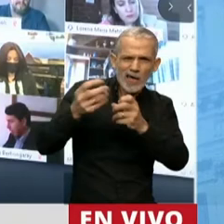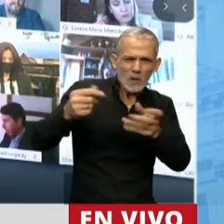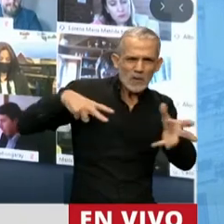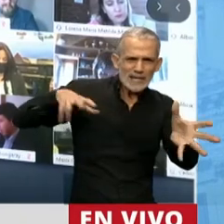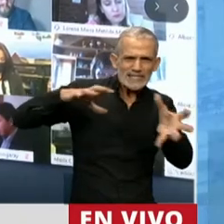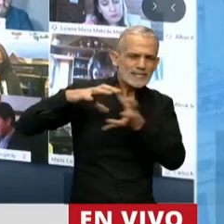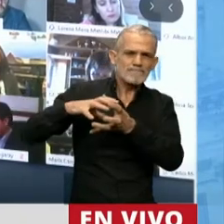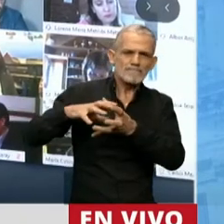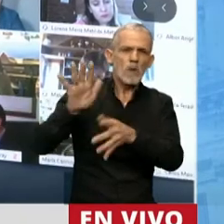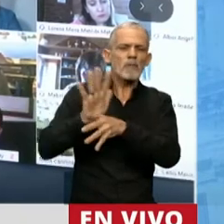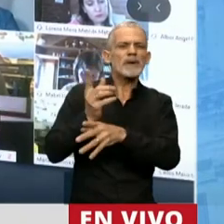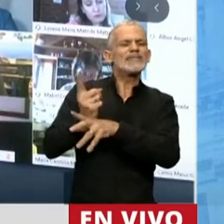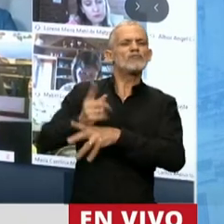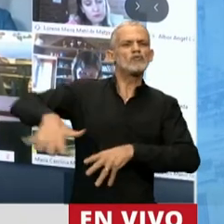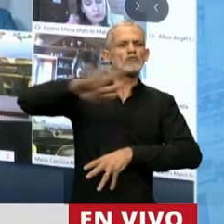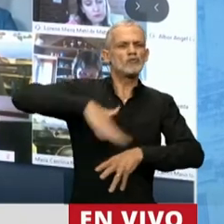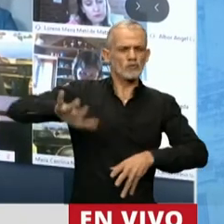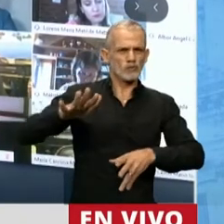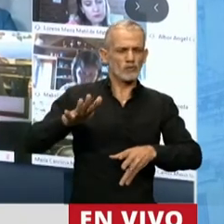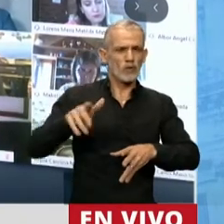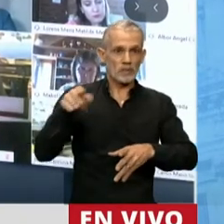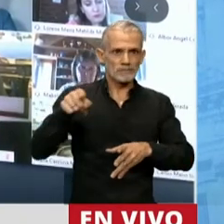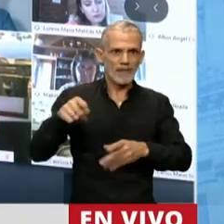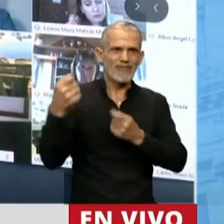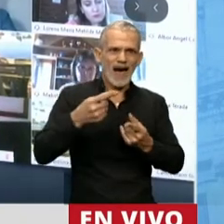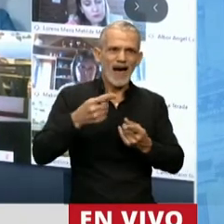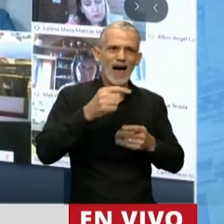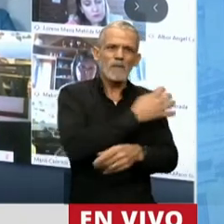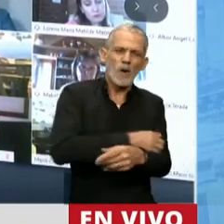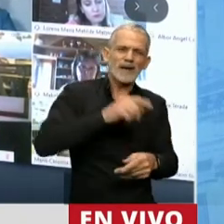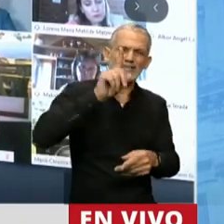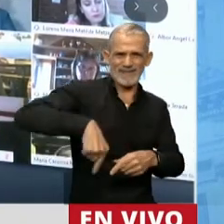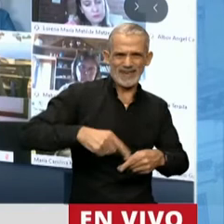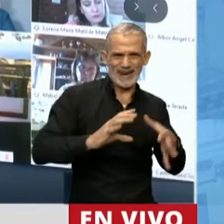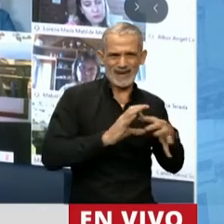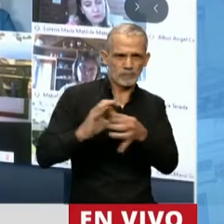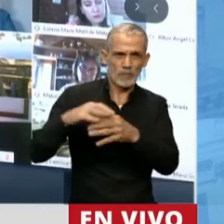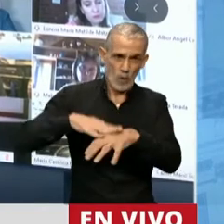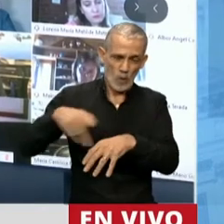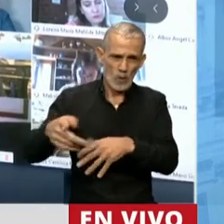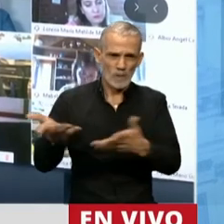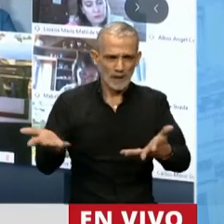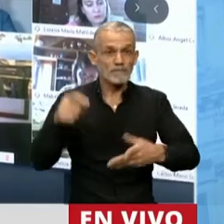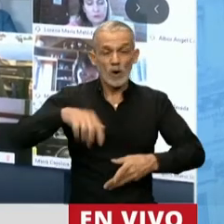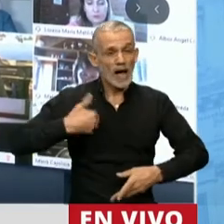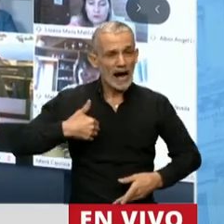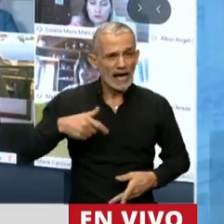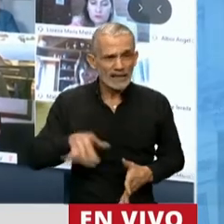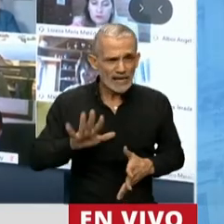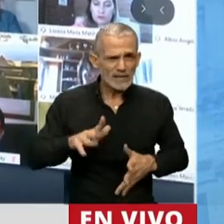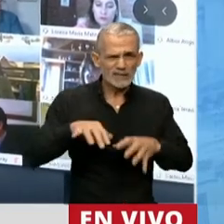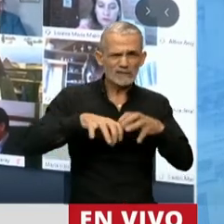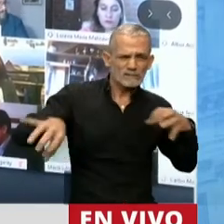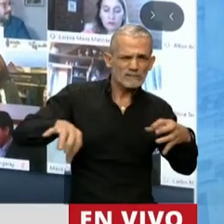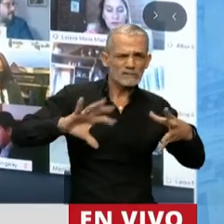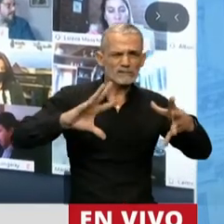riqueza en mares de pobreza. Y hoy, en esta Argentina lacerada,